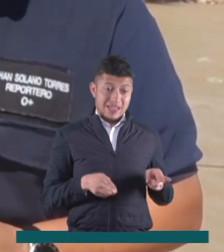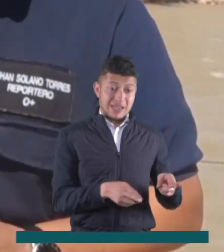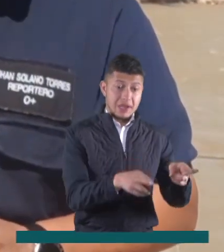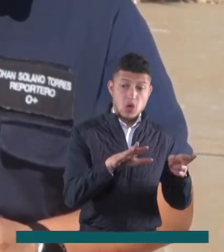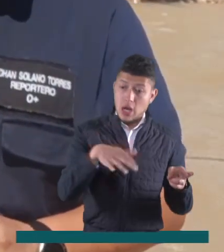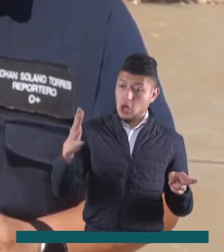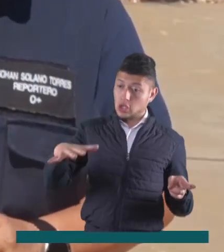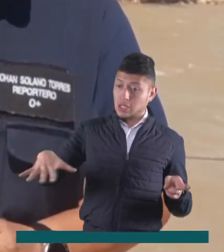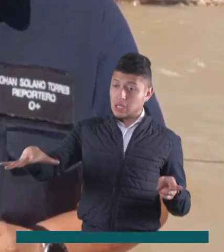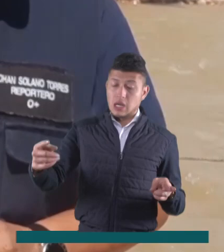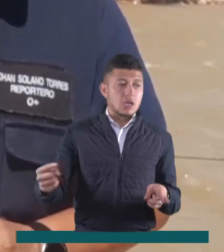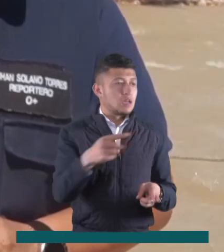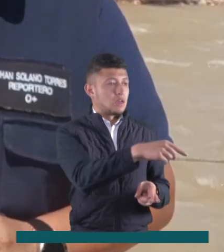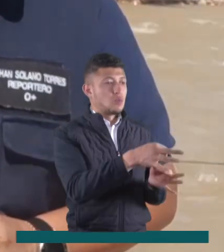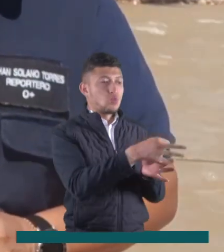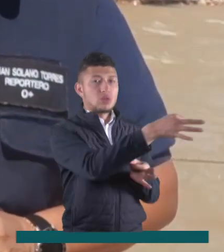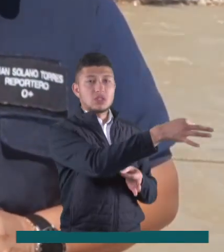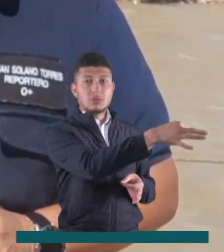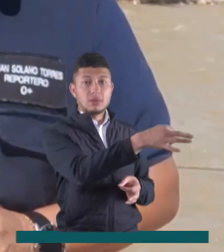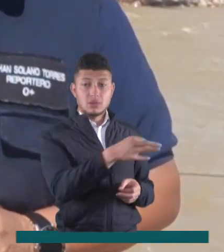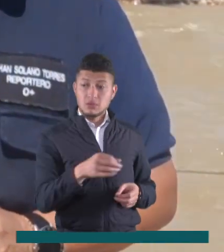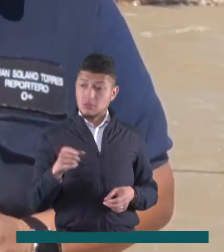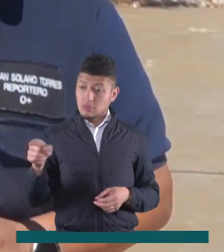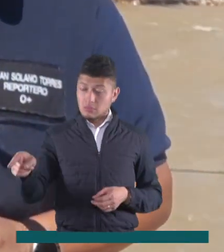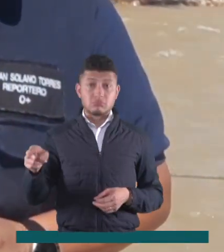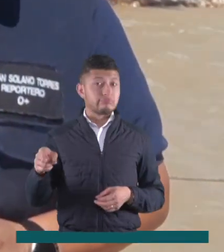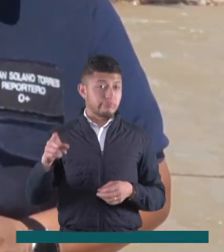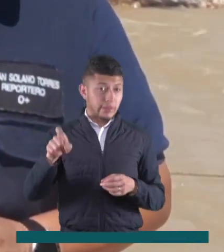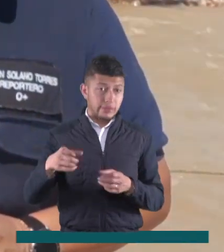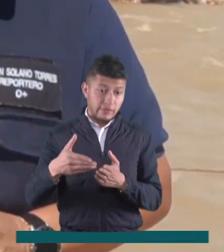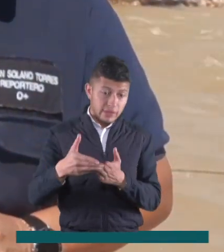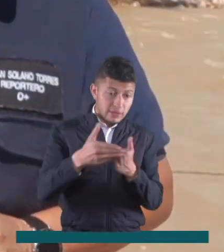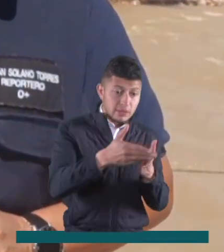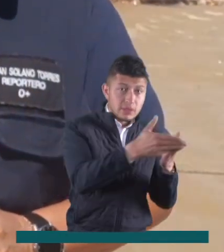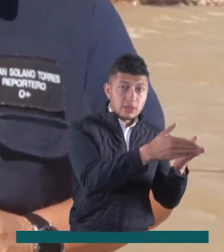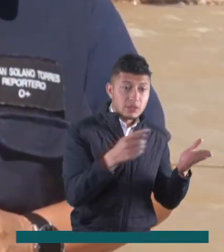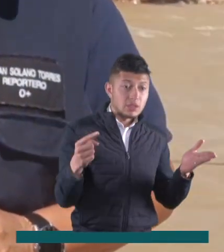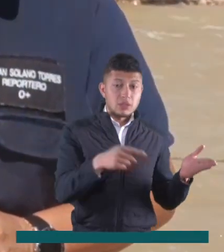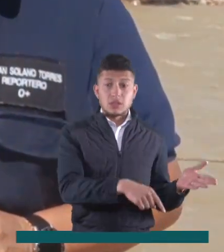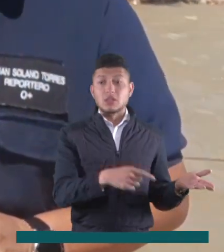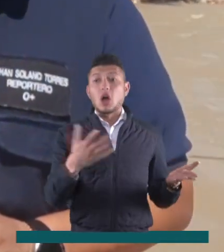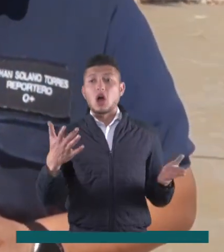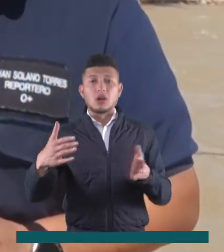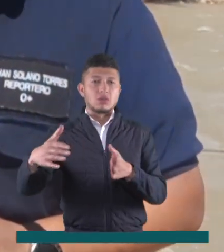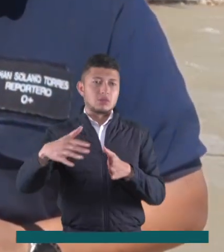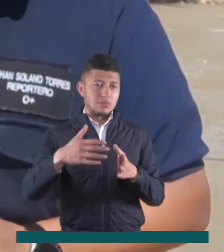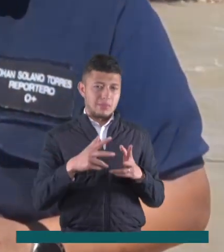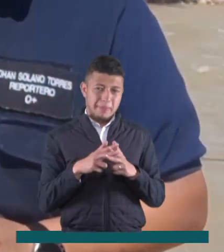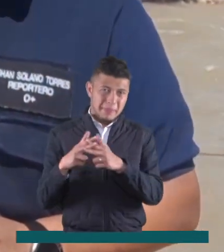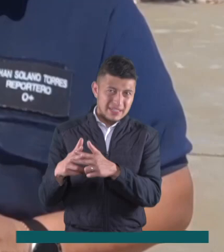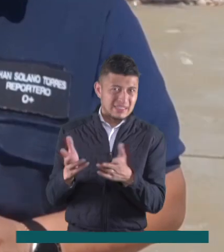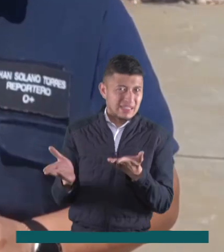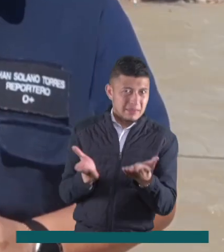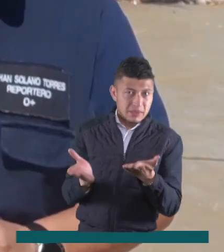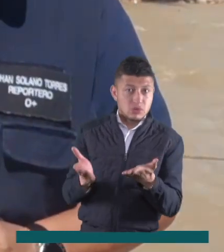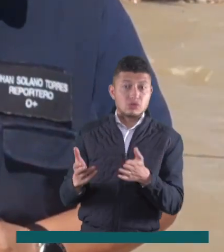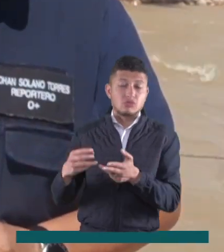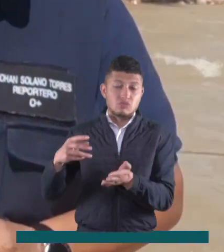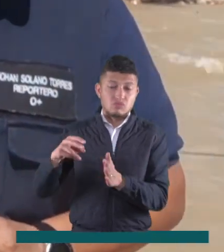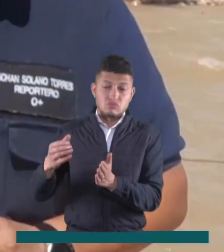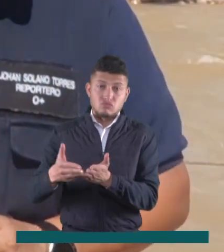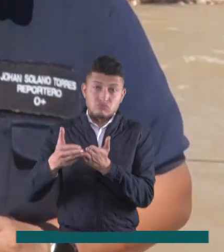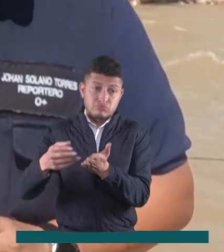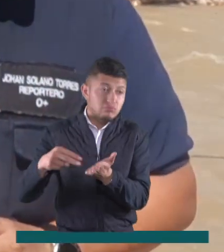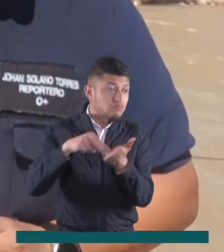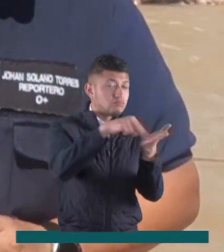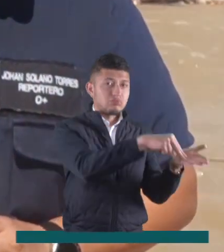otro lado del río y que estudian en la zona urbana del municipio. Ellos tienen que pasar en el buggy habilitado por envías o en estas balsas y canoas que prestan el servicio